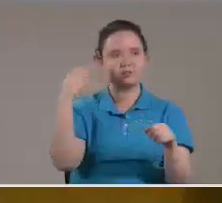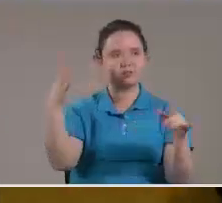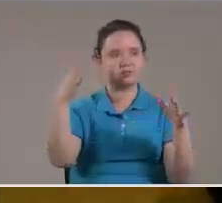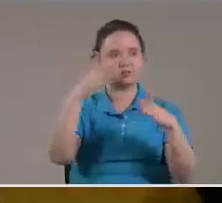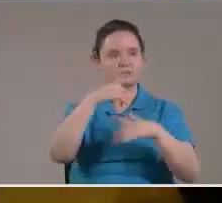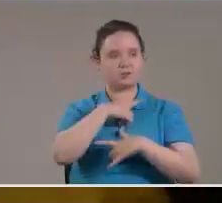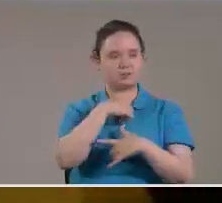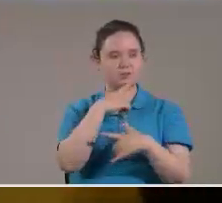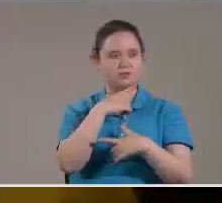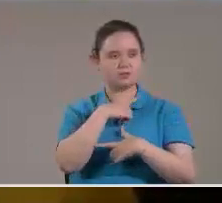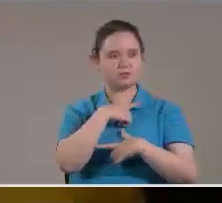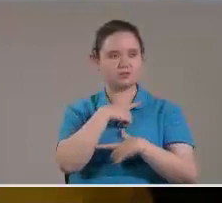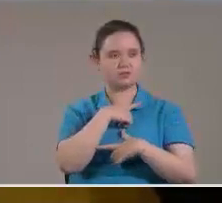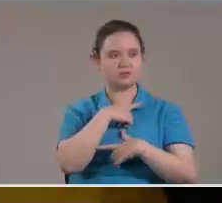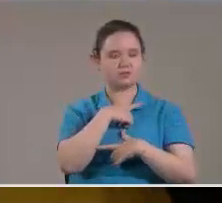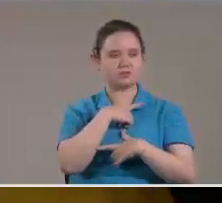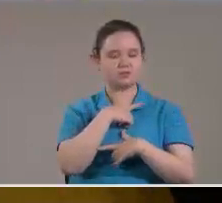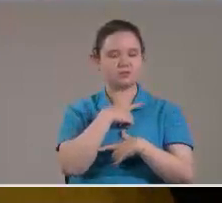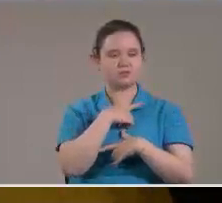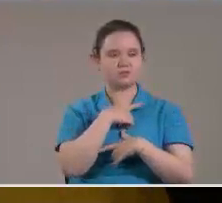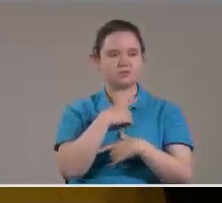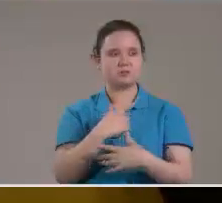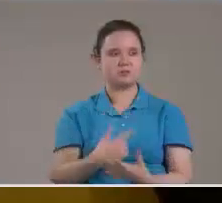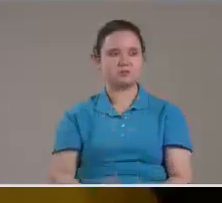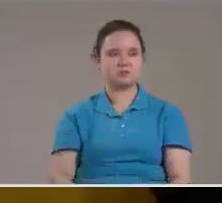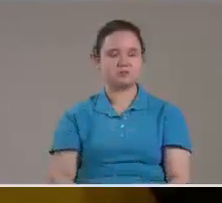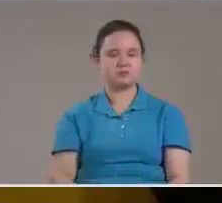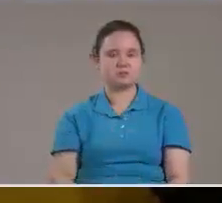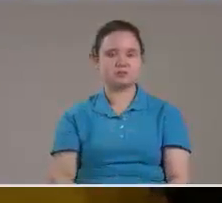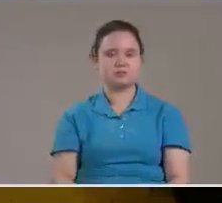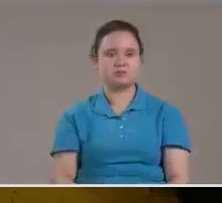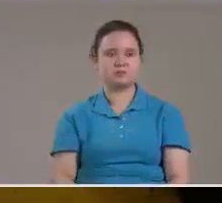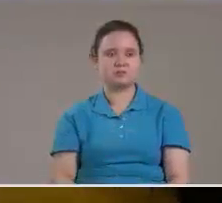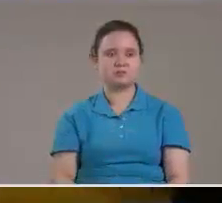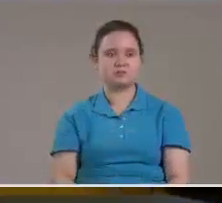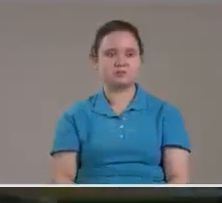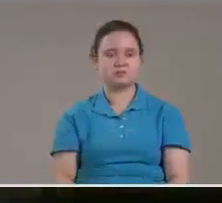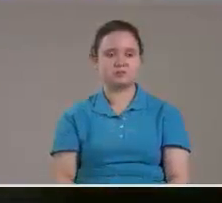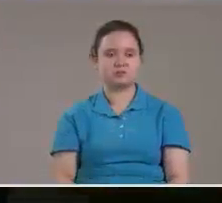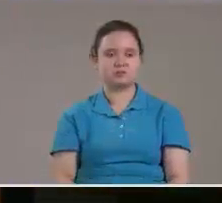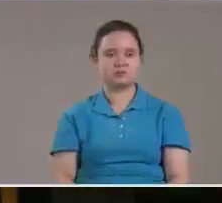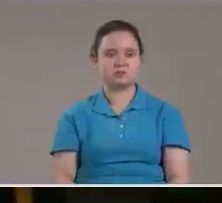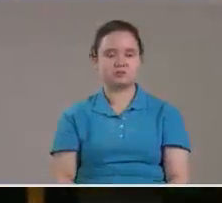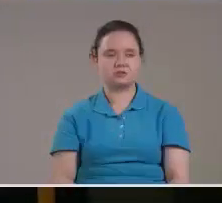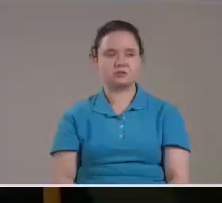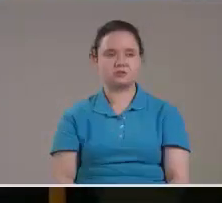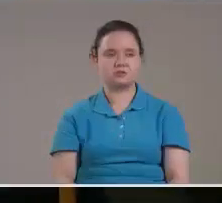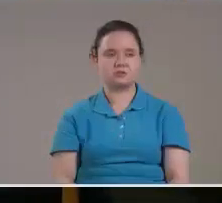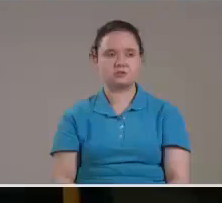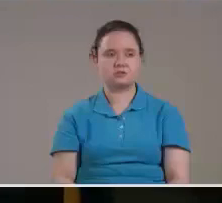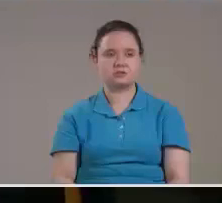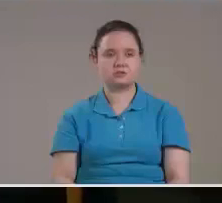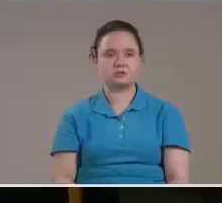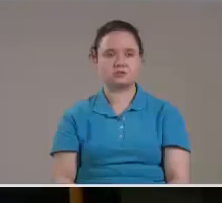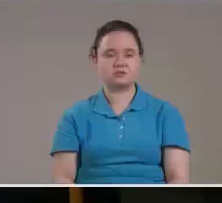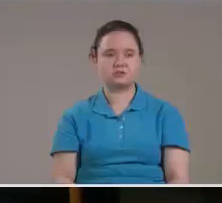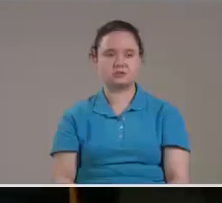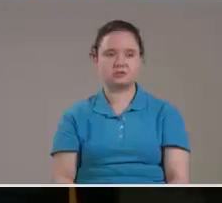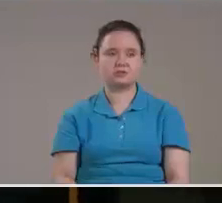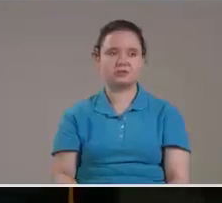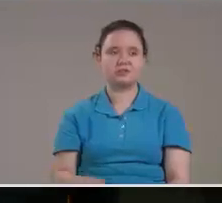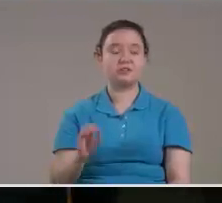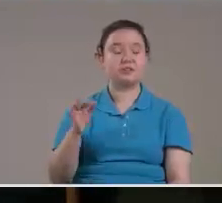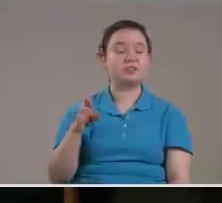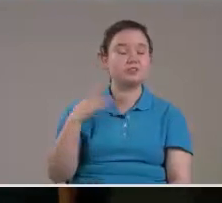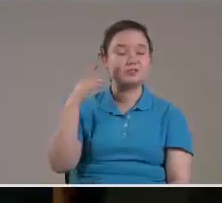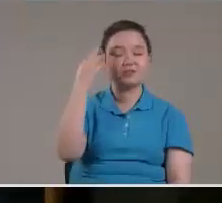Sí Ok Ahí queda Como dice Que